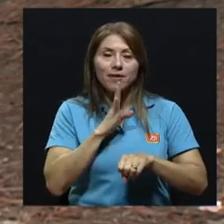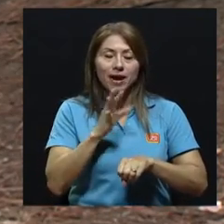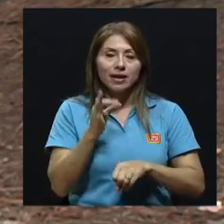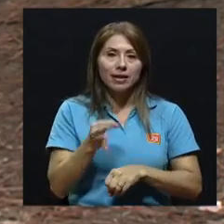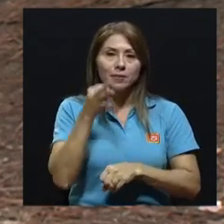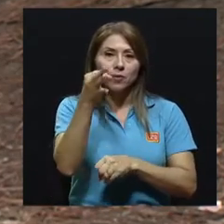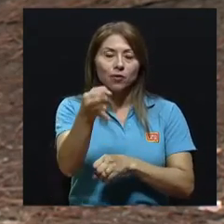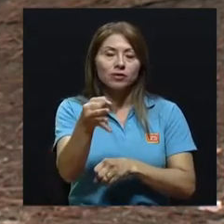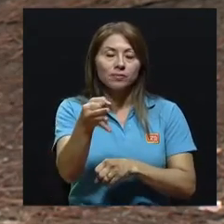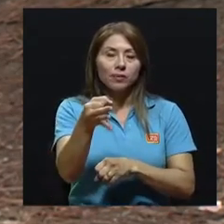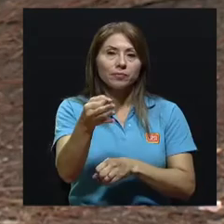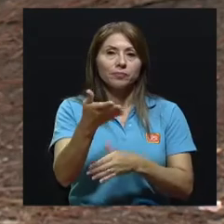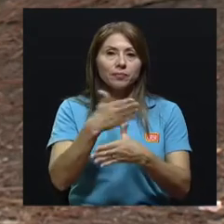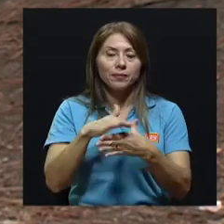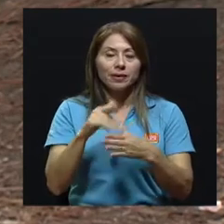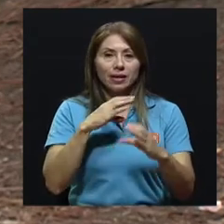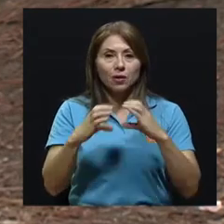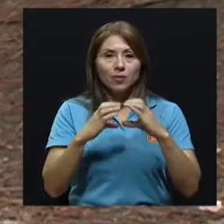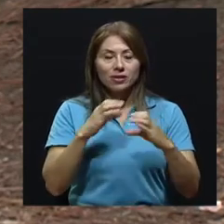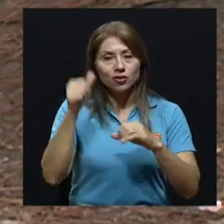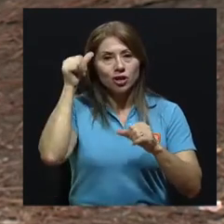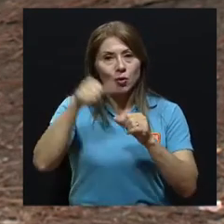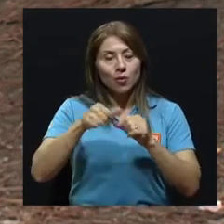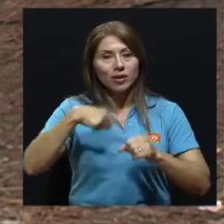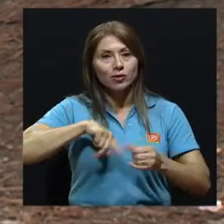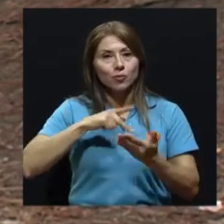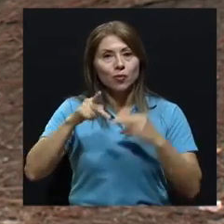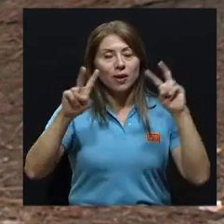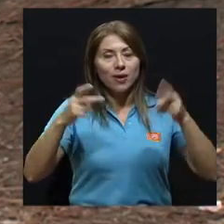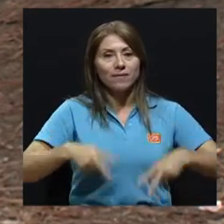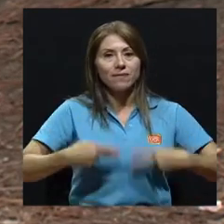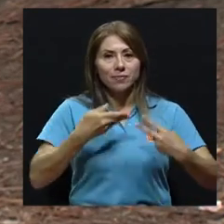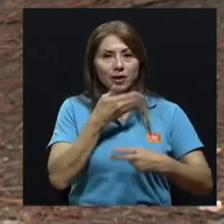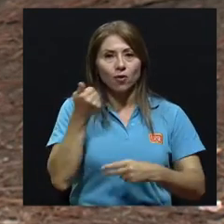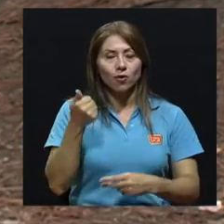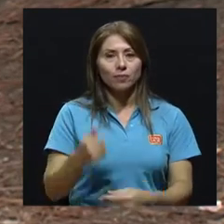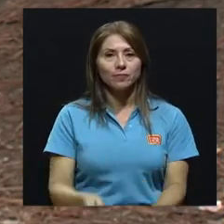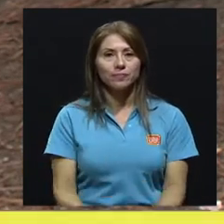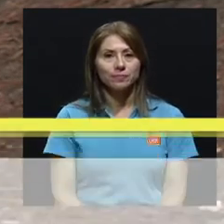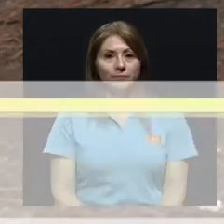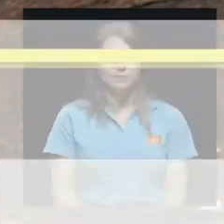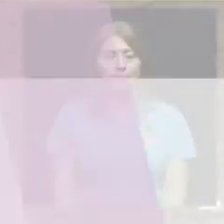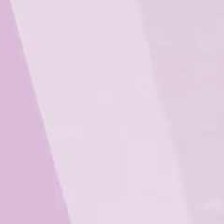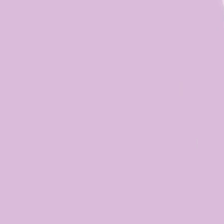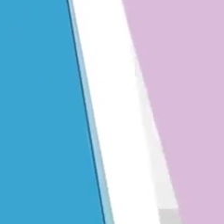en el próximo bloque de esta conversación. Recuerde que somos Vivir Mejor. Ya regresamos.